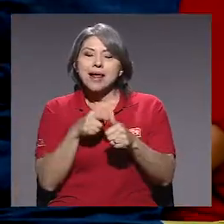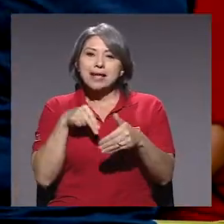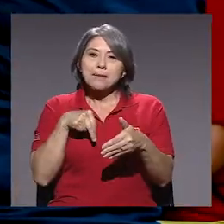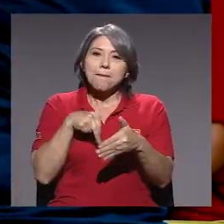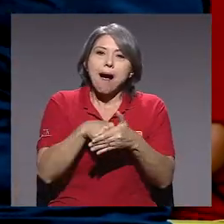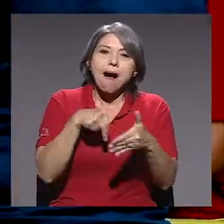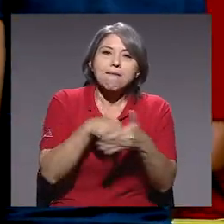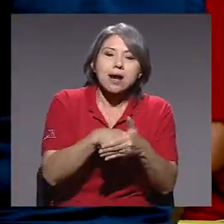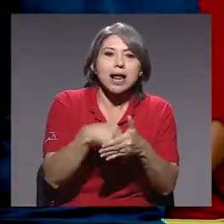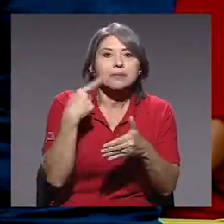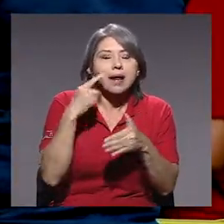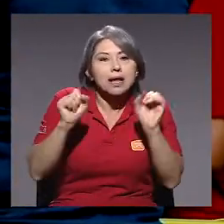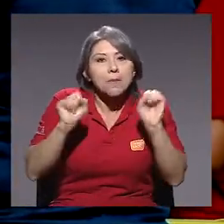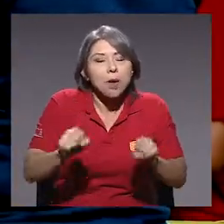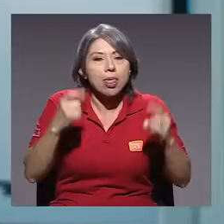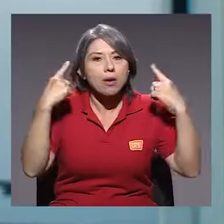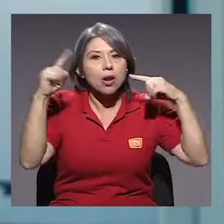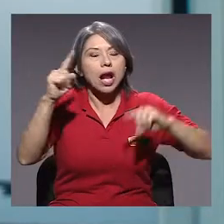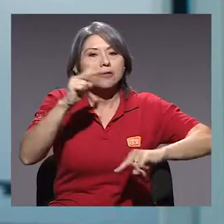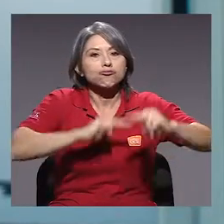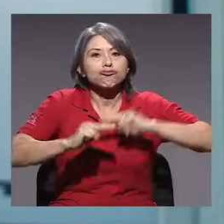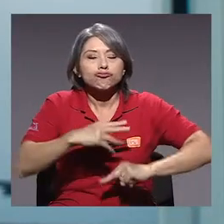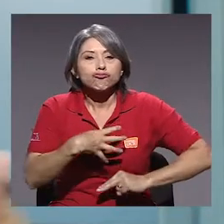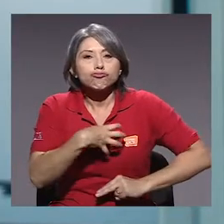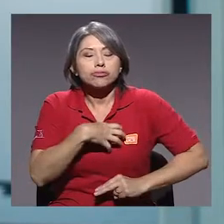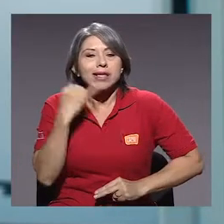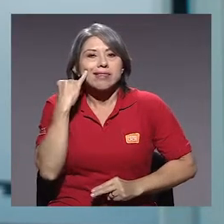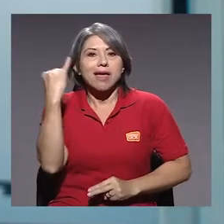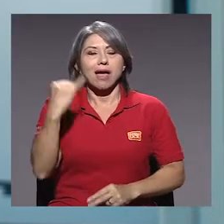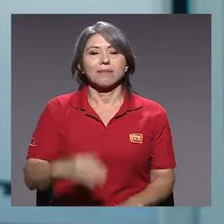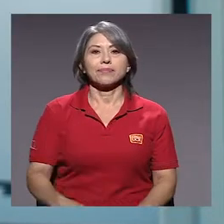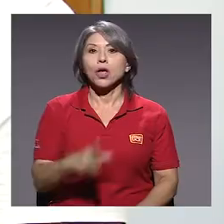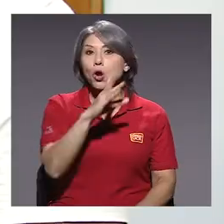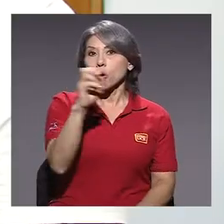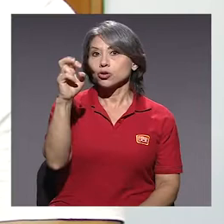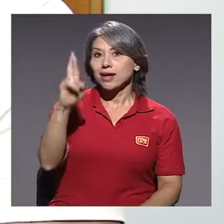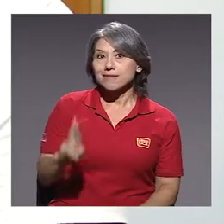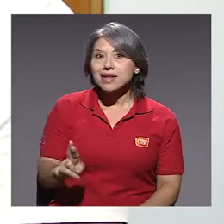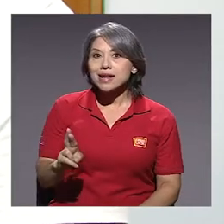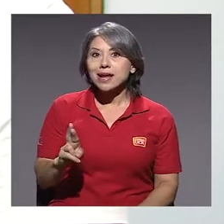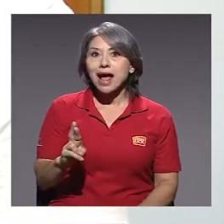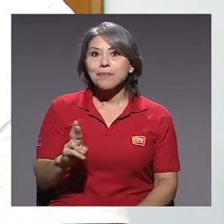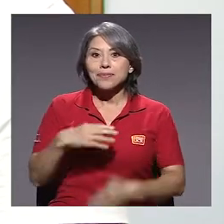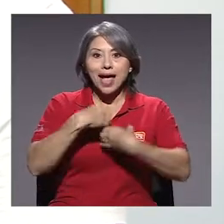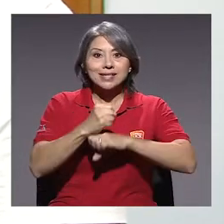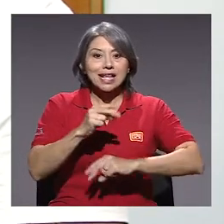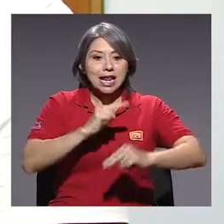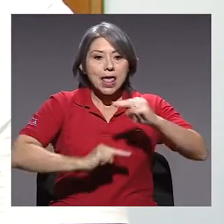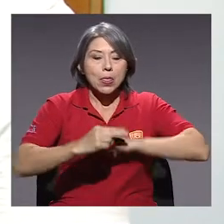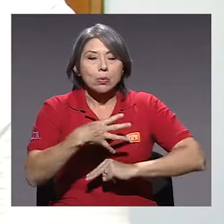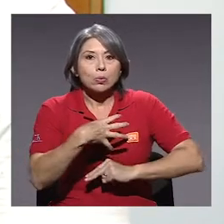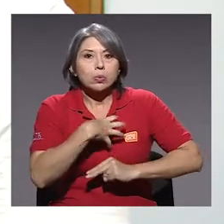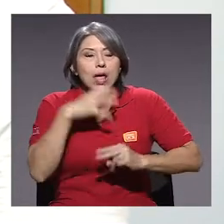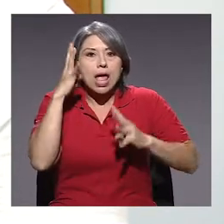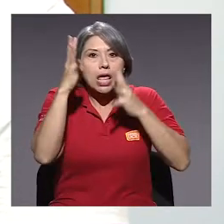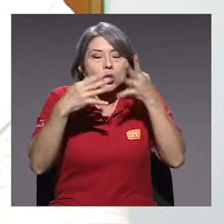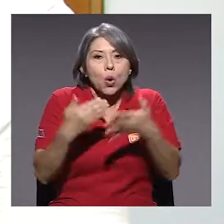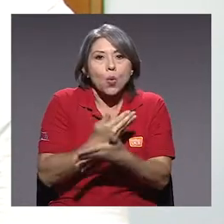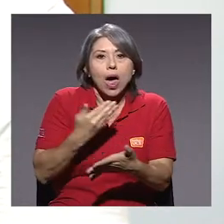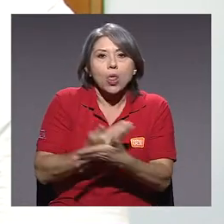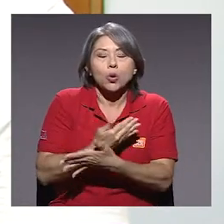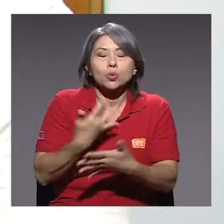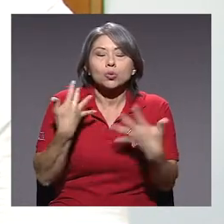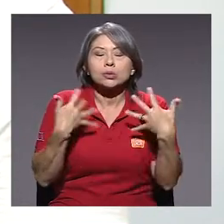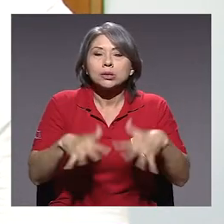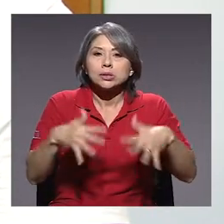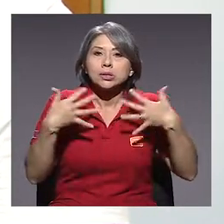puede encontrar el emprendedor para llevar a cabo su idea, para poder explotar su idea. En Costa Rica, lo que es crear emprendimiento innovador